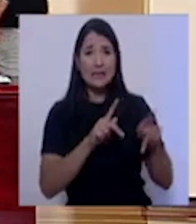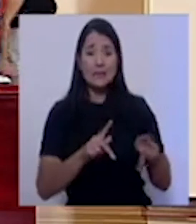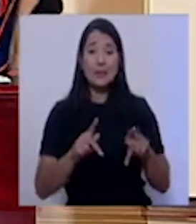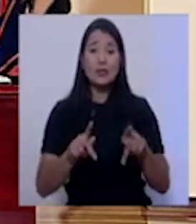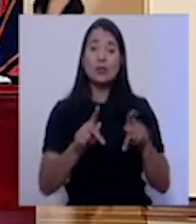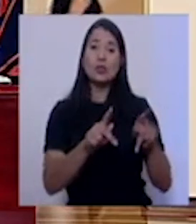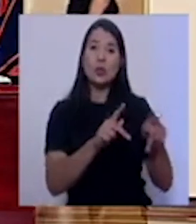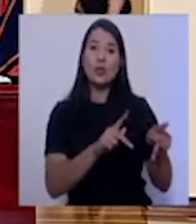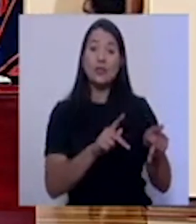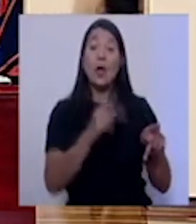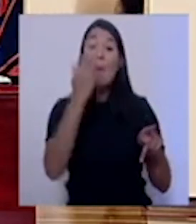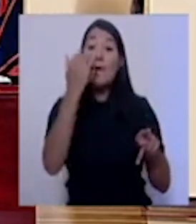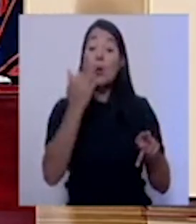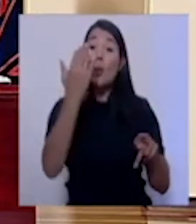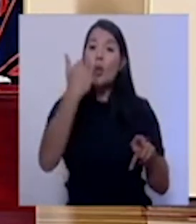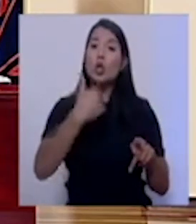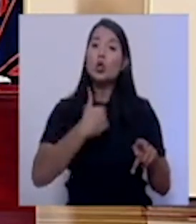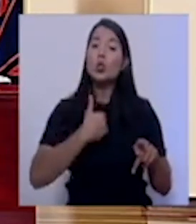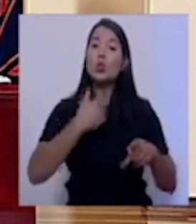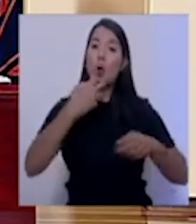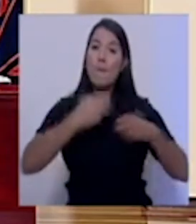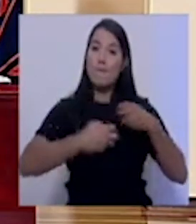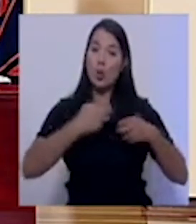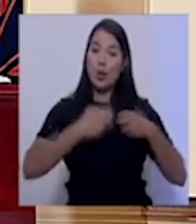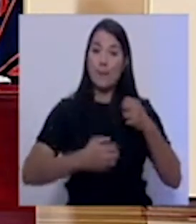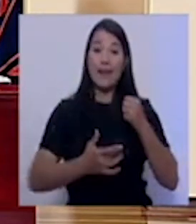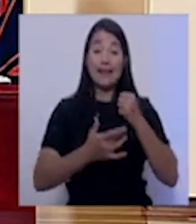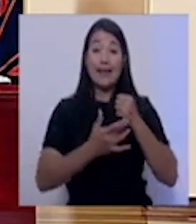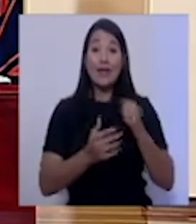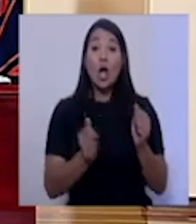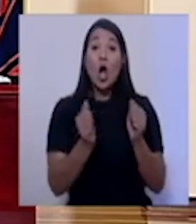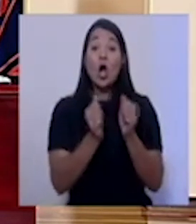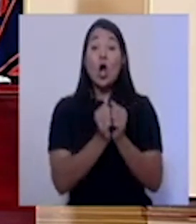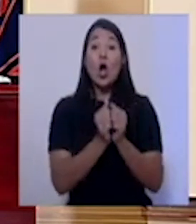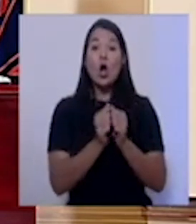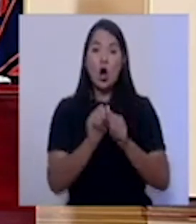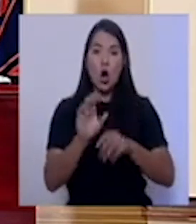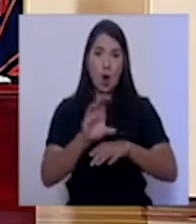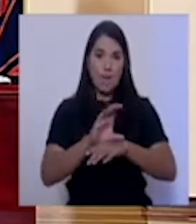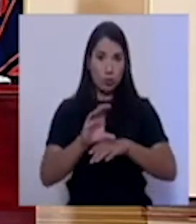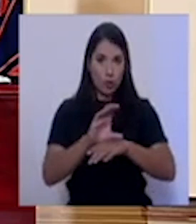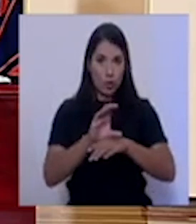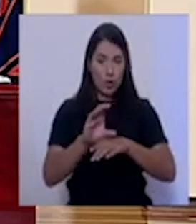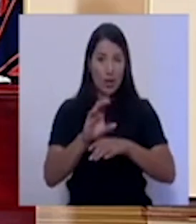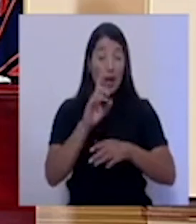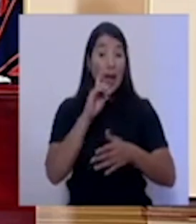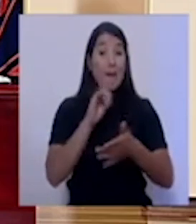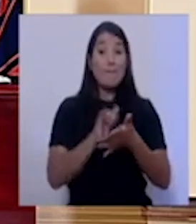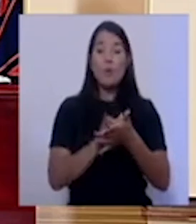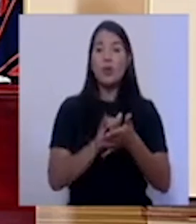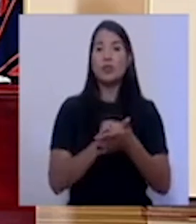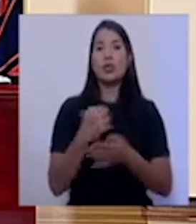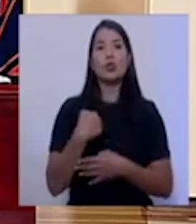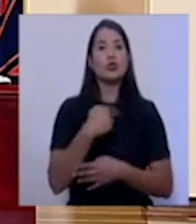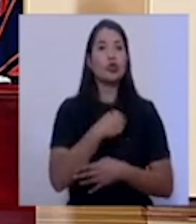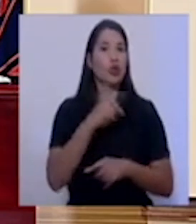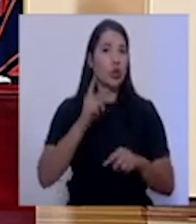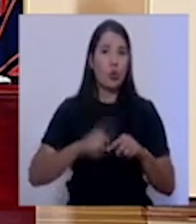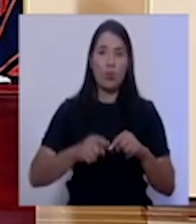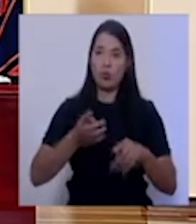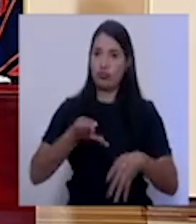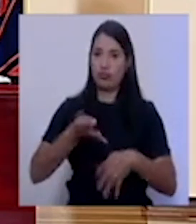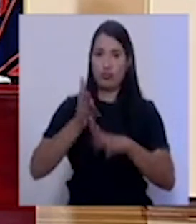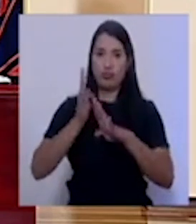comunicación, ya que tuvimos un problema técnico con el computador, por eso no se pudo pasar el reporte